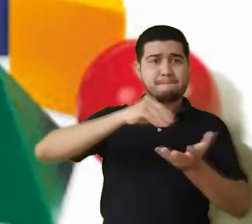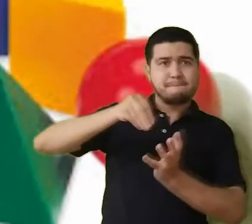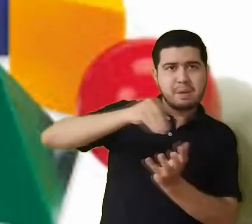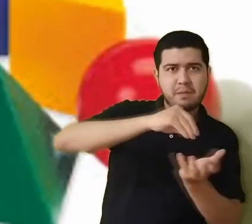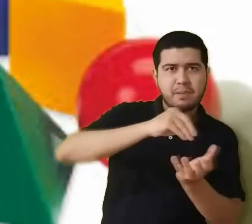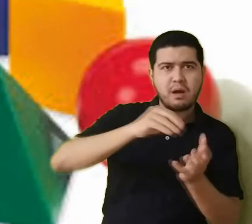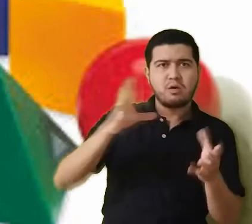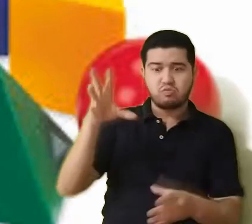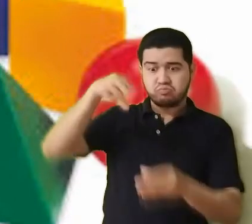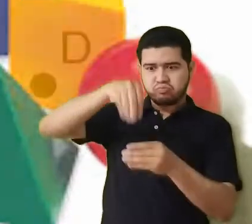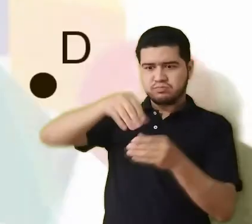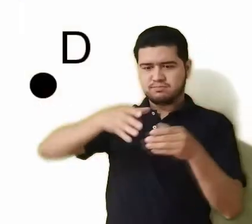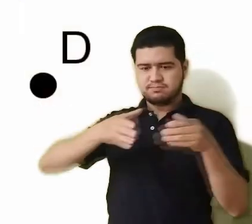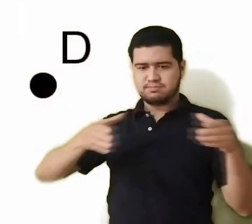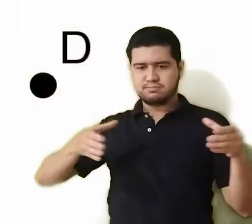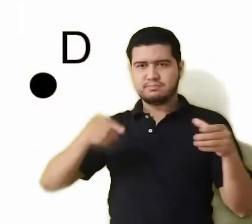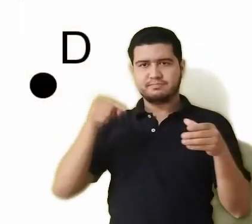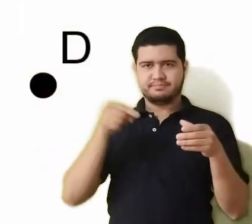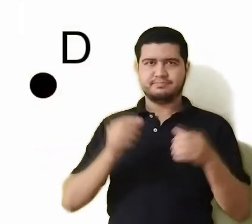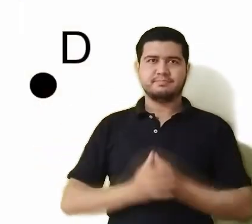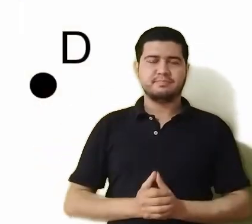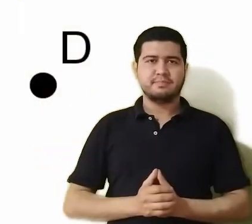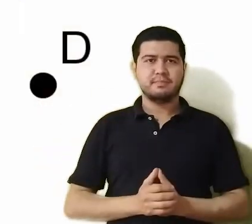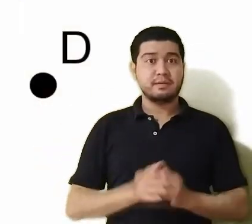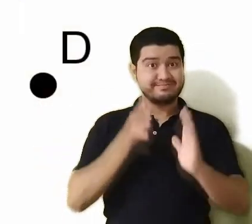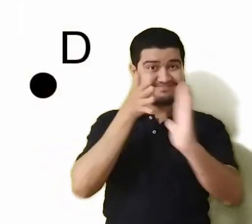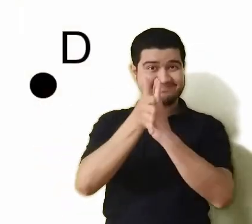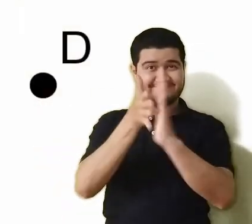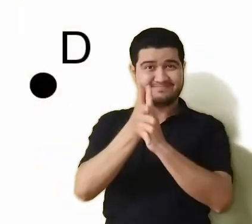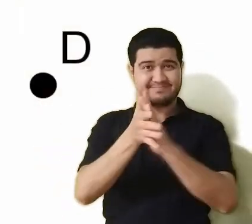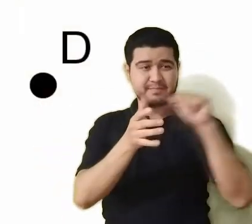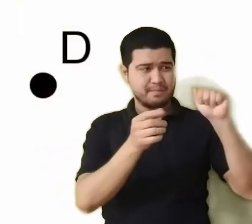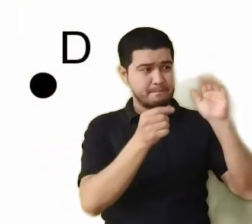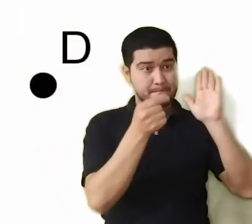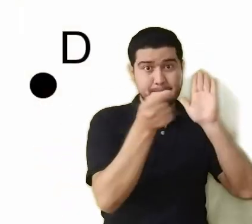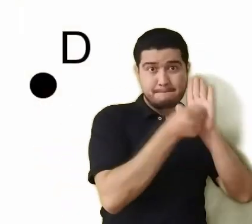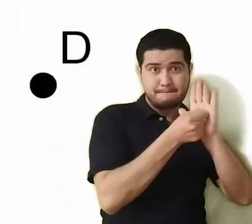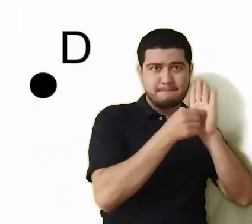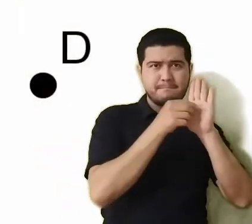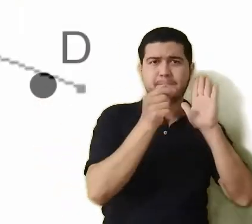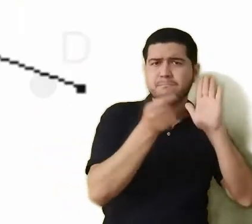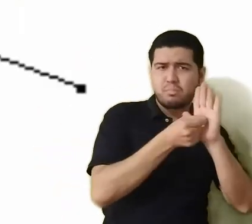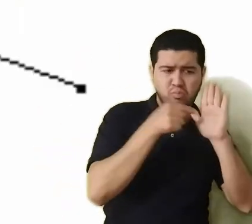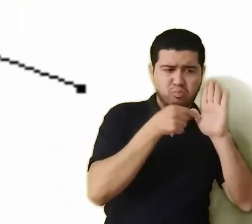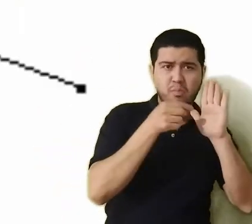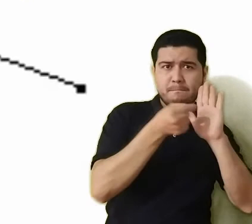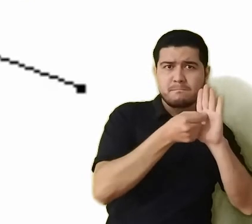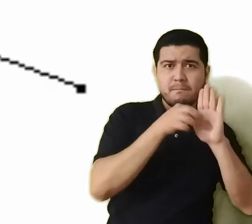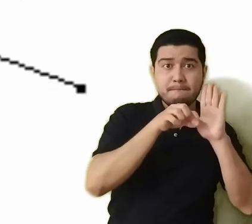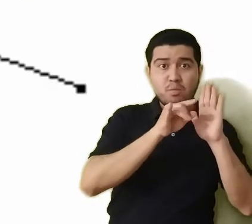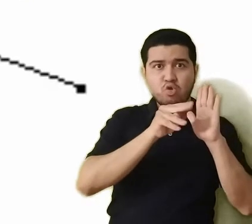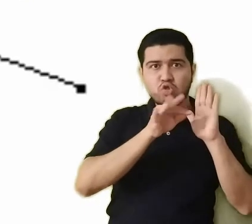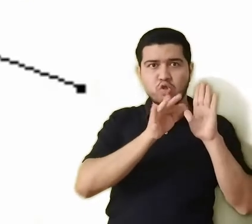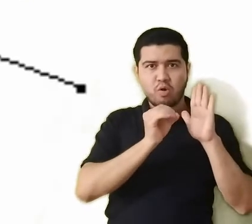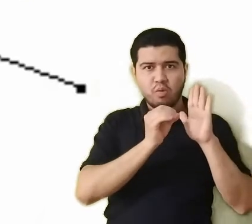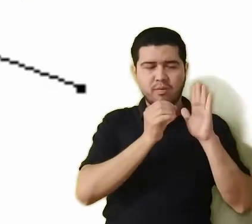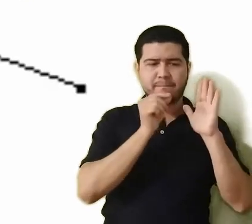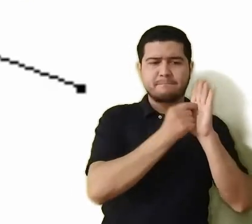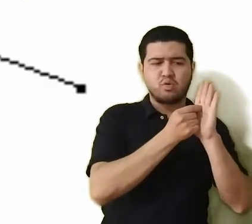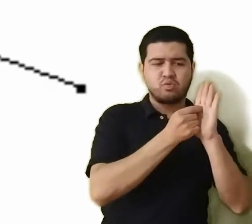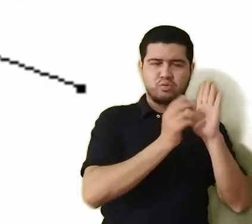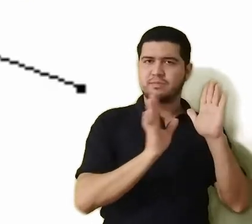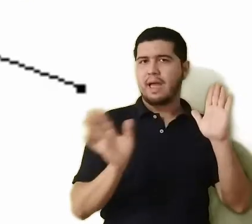y capacidades. El punto es una posición fija del espacio. La línea es una